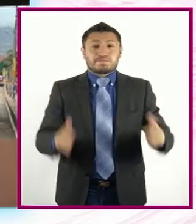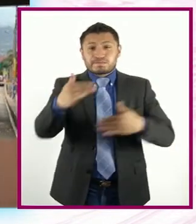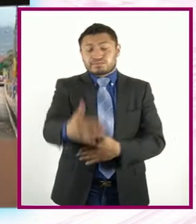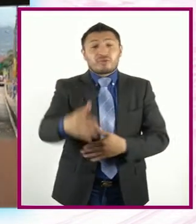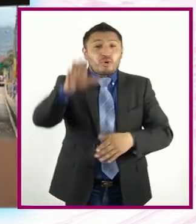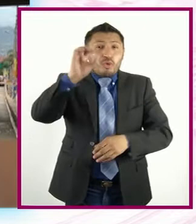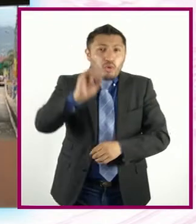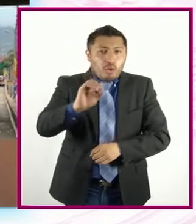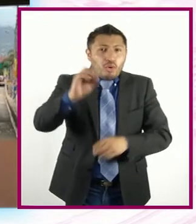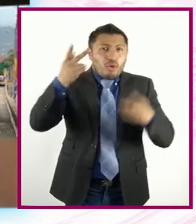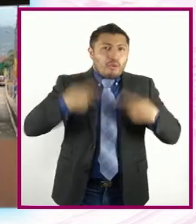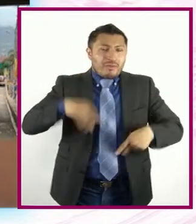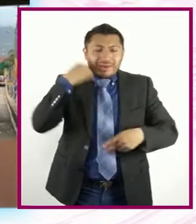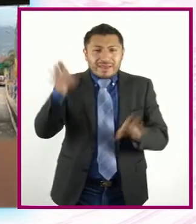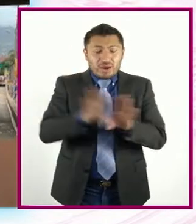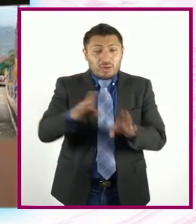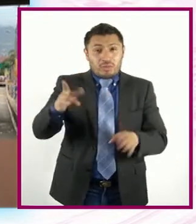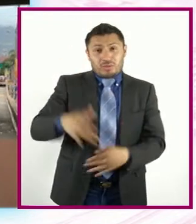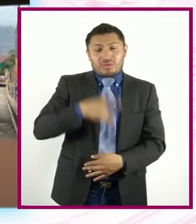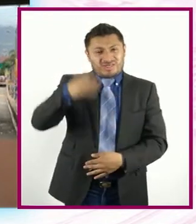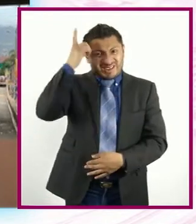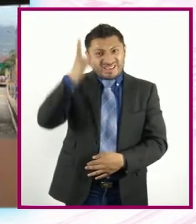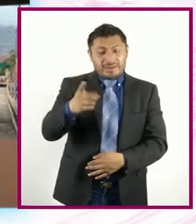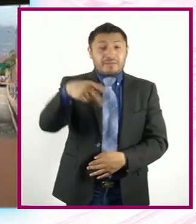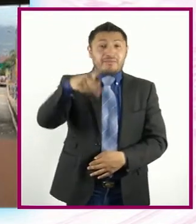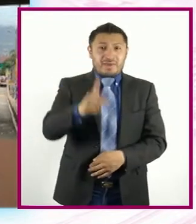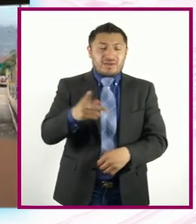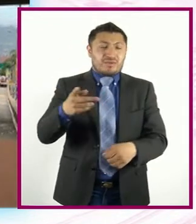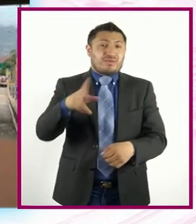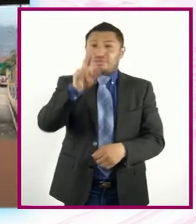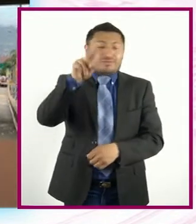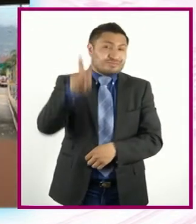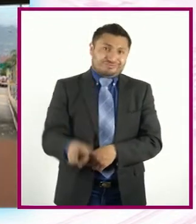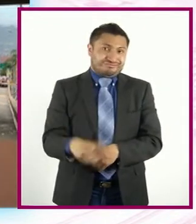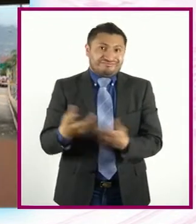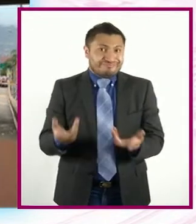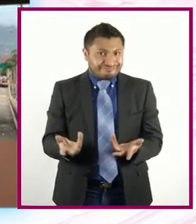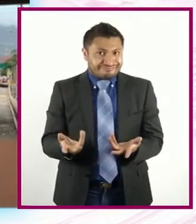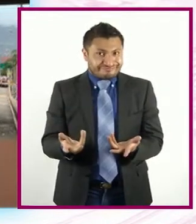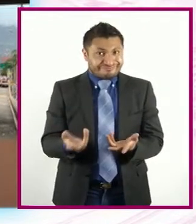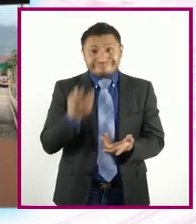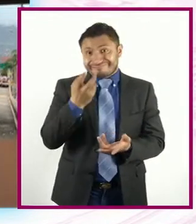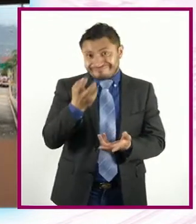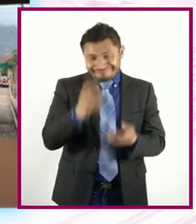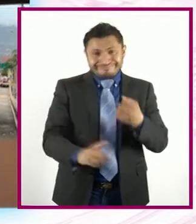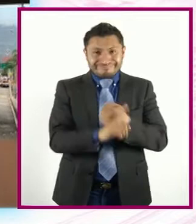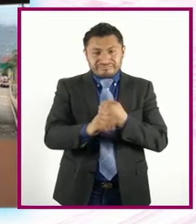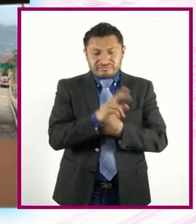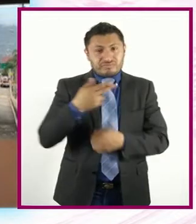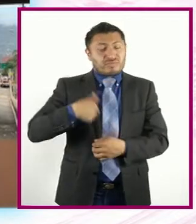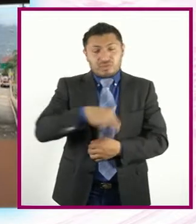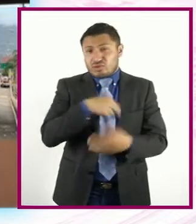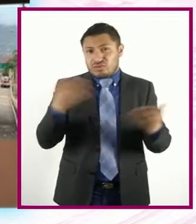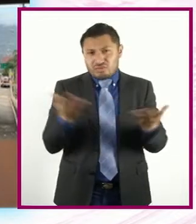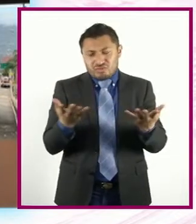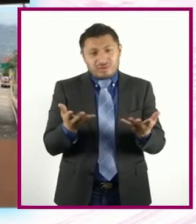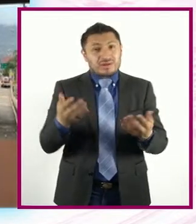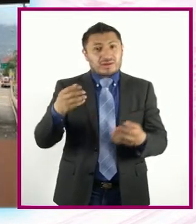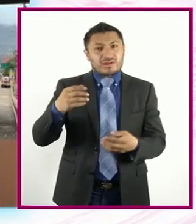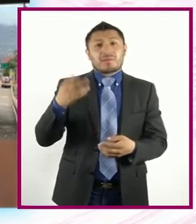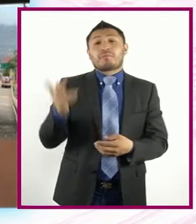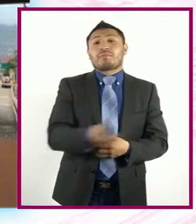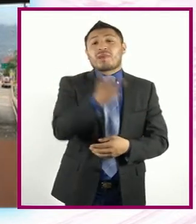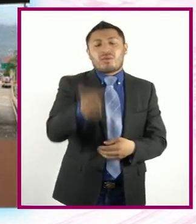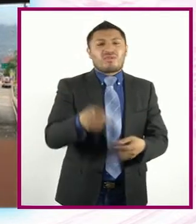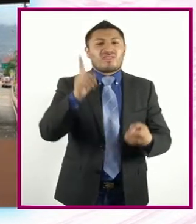gente Se quiere apropiar De ellos Sin que realmente El espacio Sea de ellos Sí Porque Pues también Hacemos ahí Una pregunta Por de